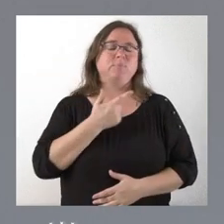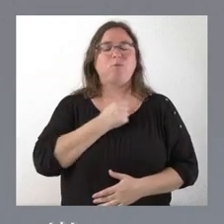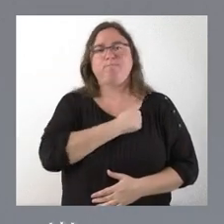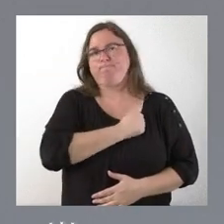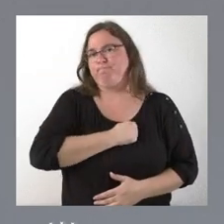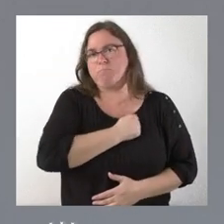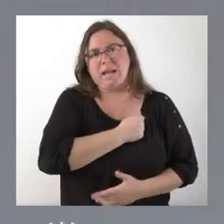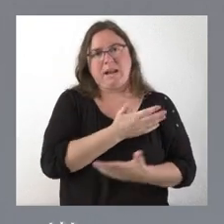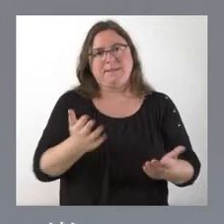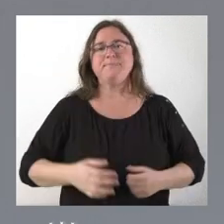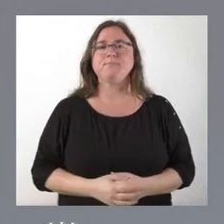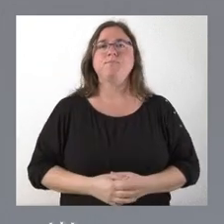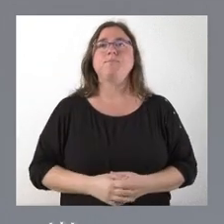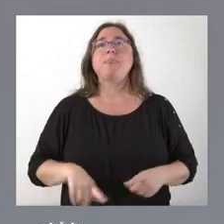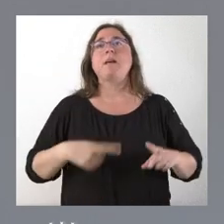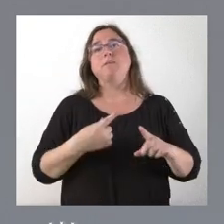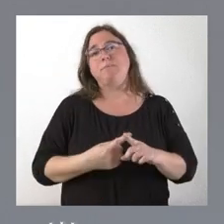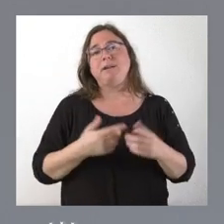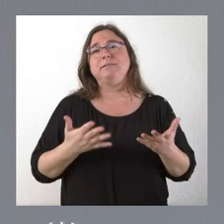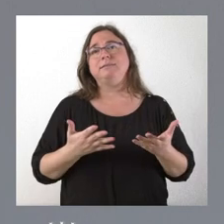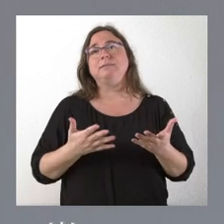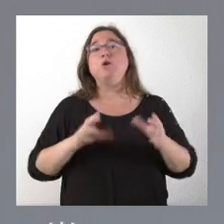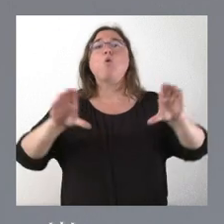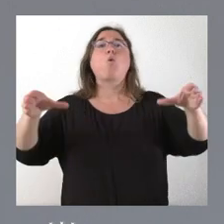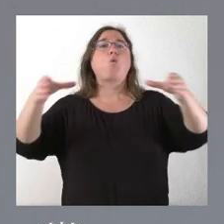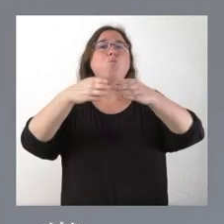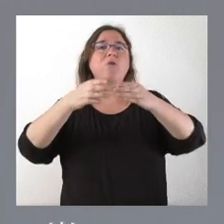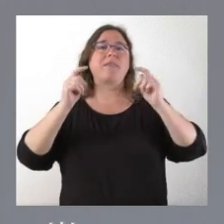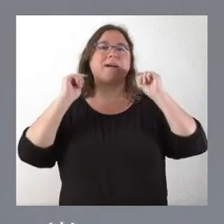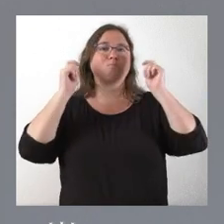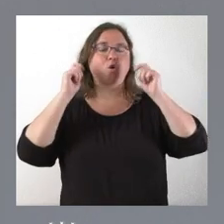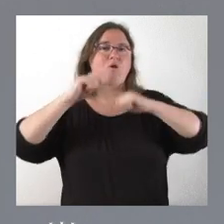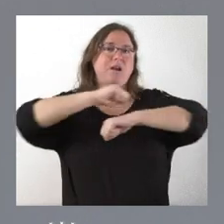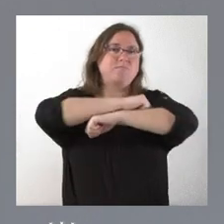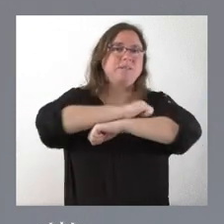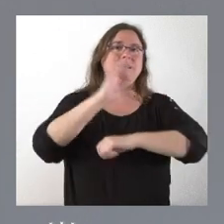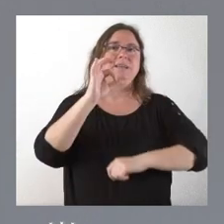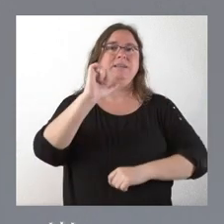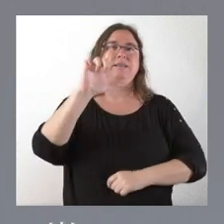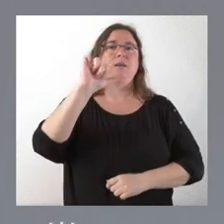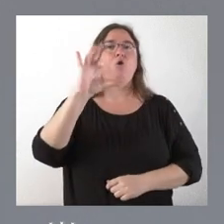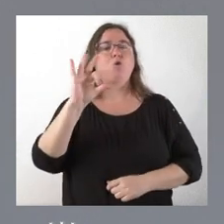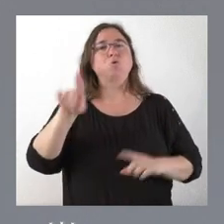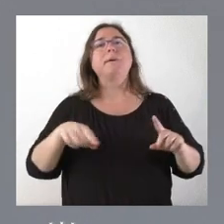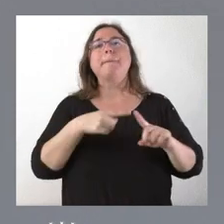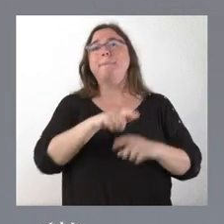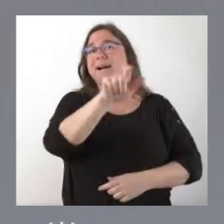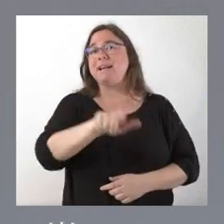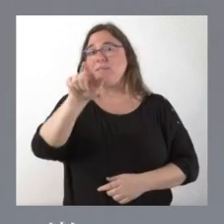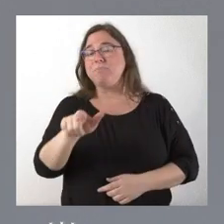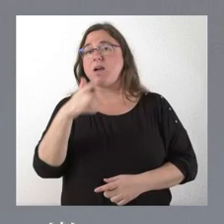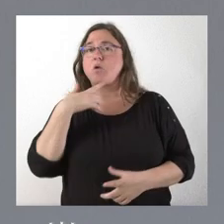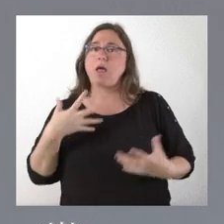y mi condolencia a la comunidad de Silos y a todas las personas que le han